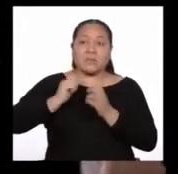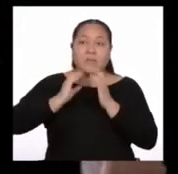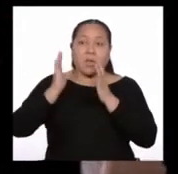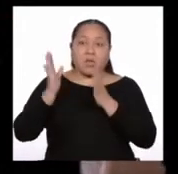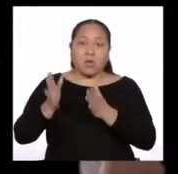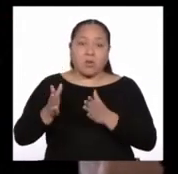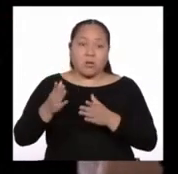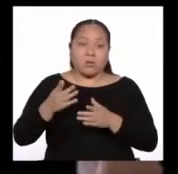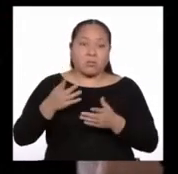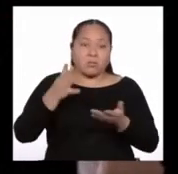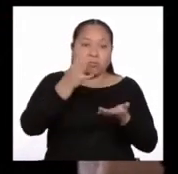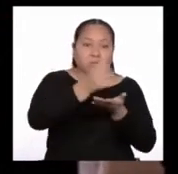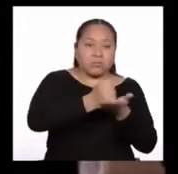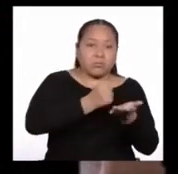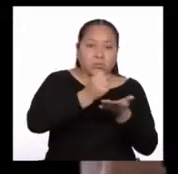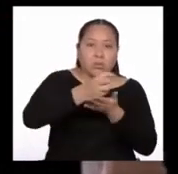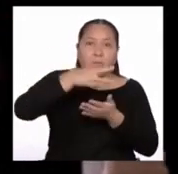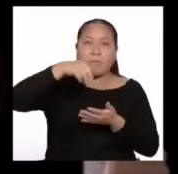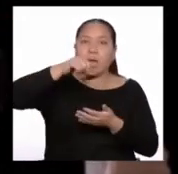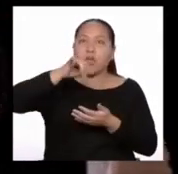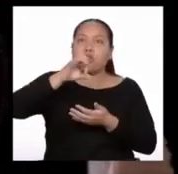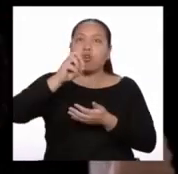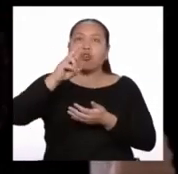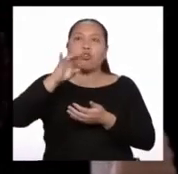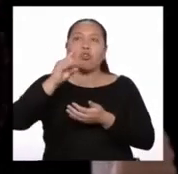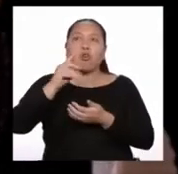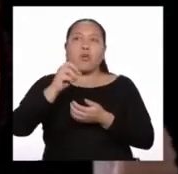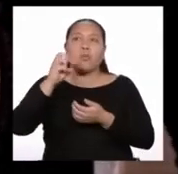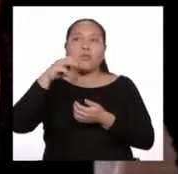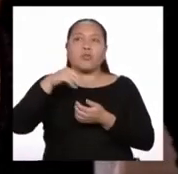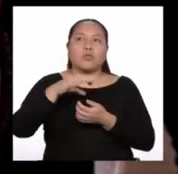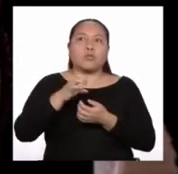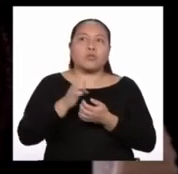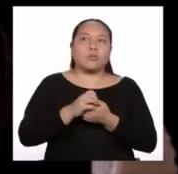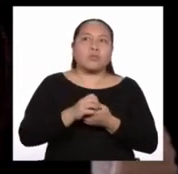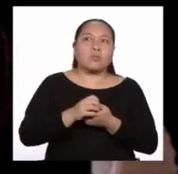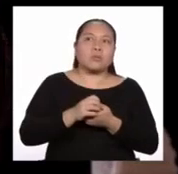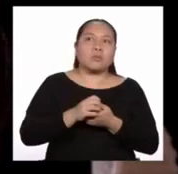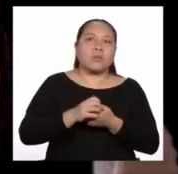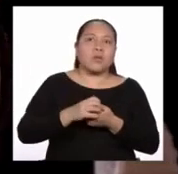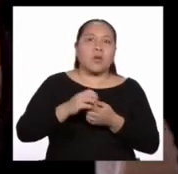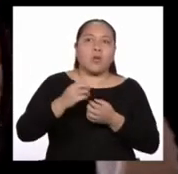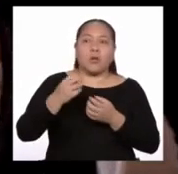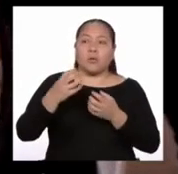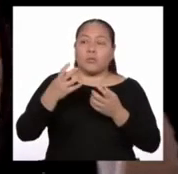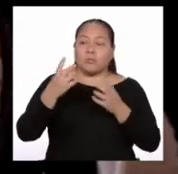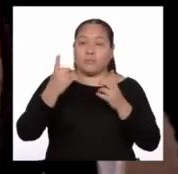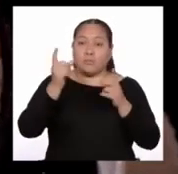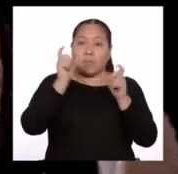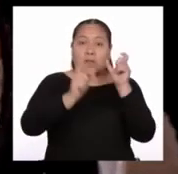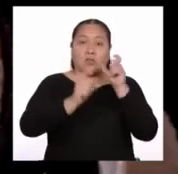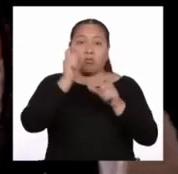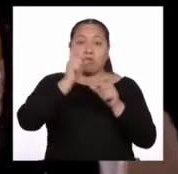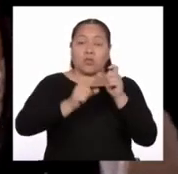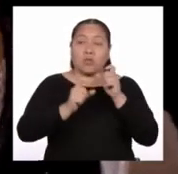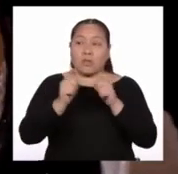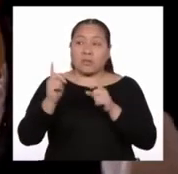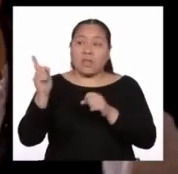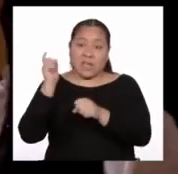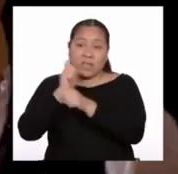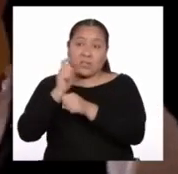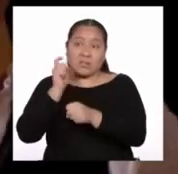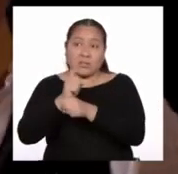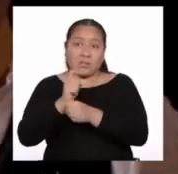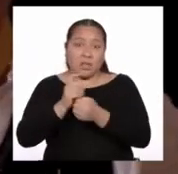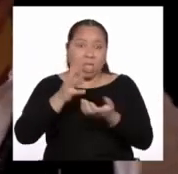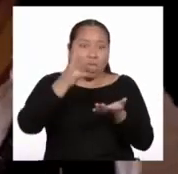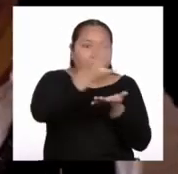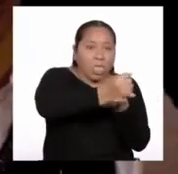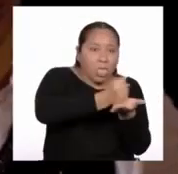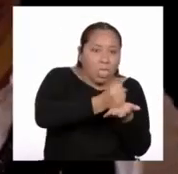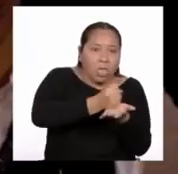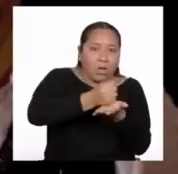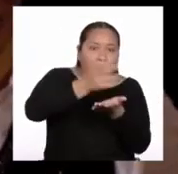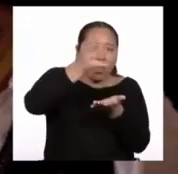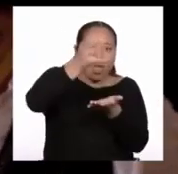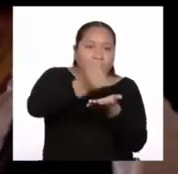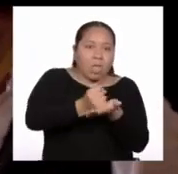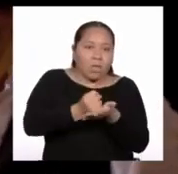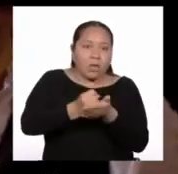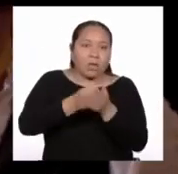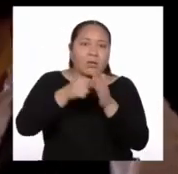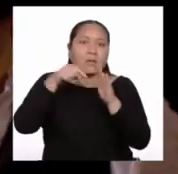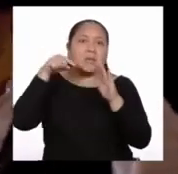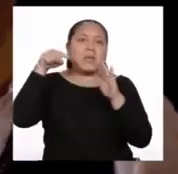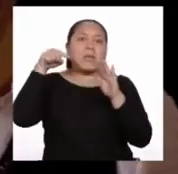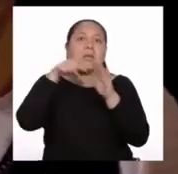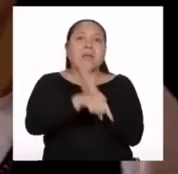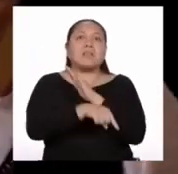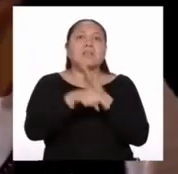mayordomos tenientes oficiales criados por ellos toman y quitan a